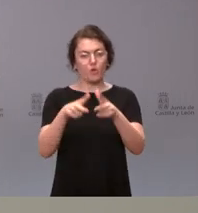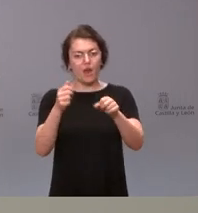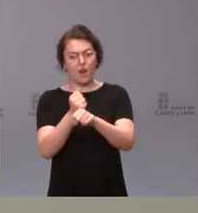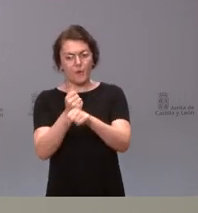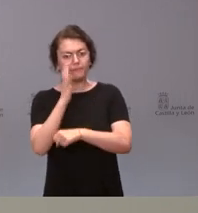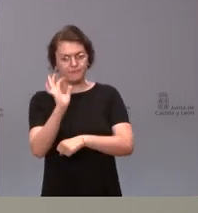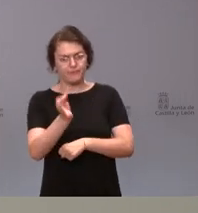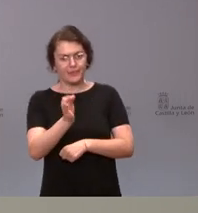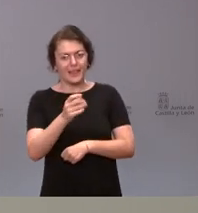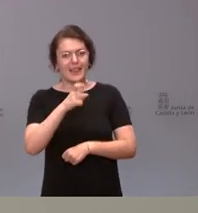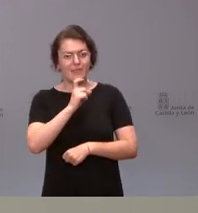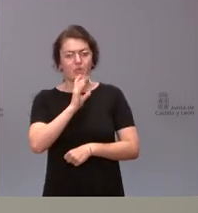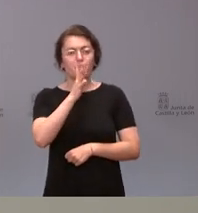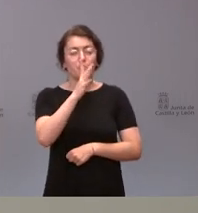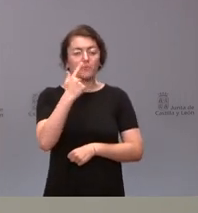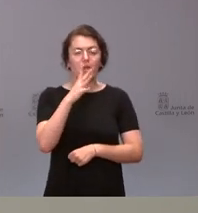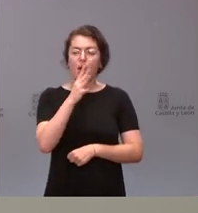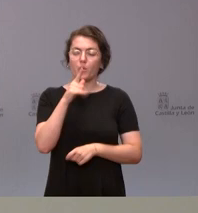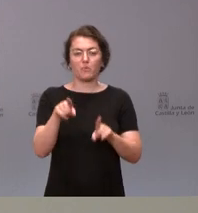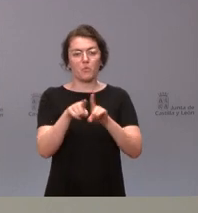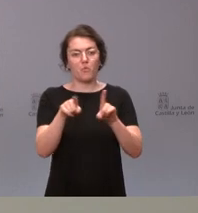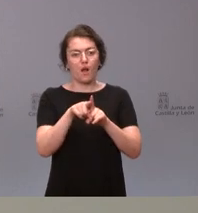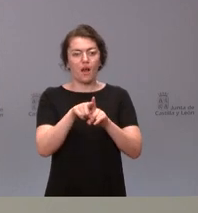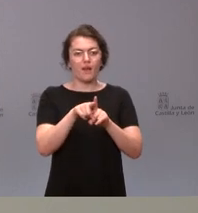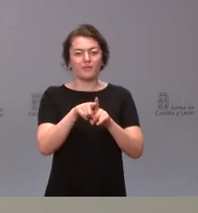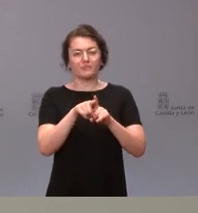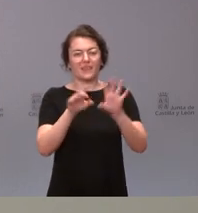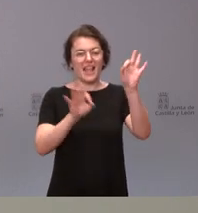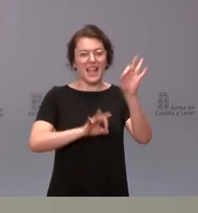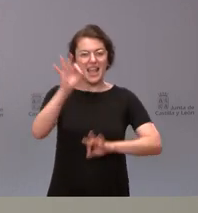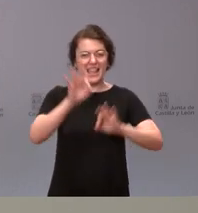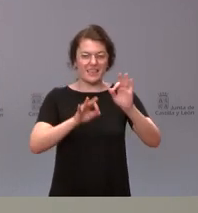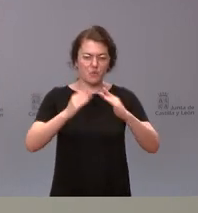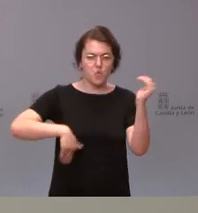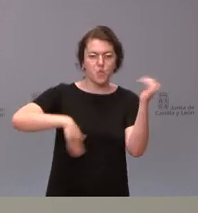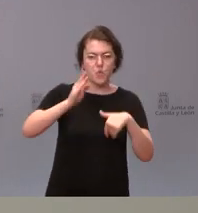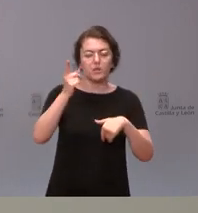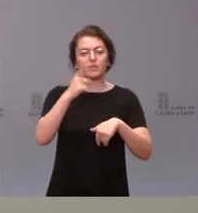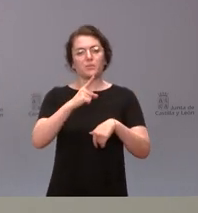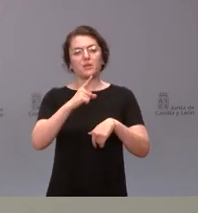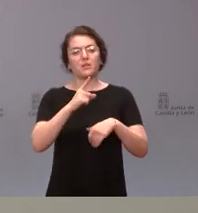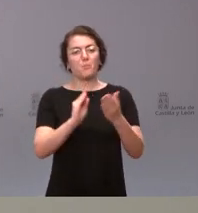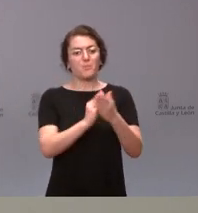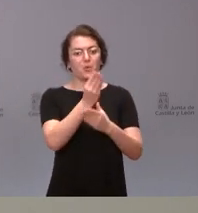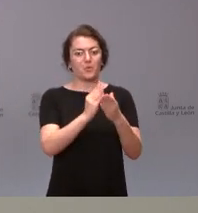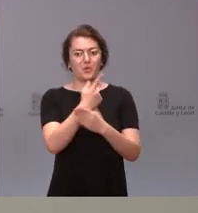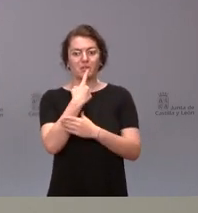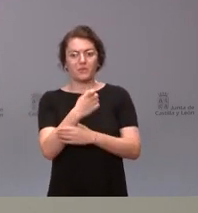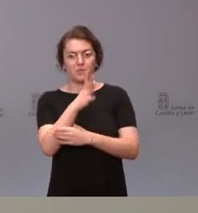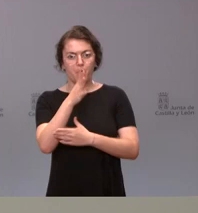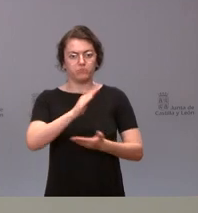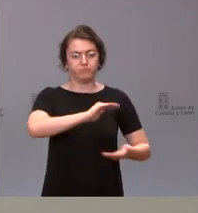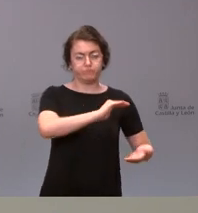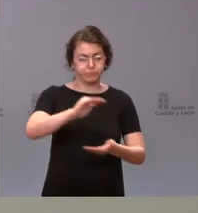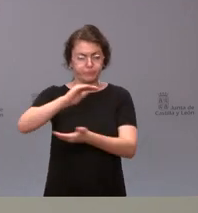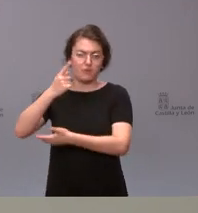enfrentamos a una realidad de unos tipos de interés muy altos de una dificultad de producción por la ruptura de stocks de la retirada de